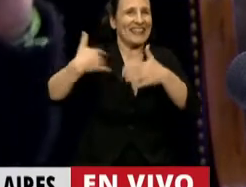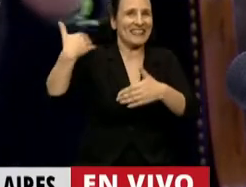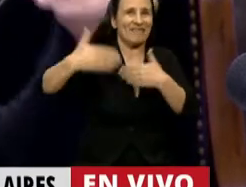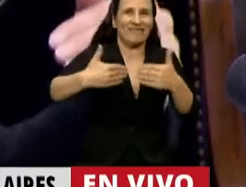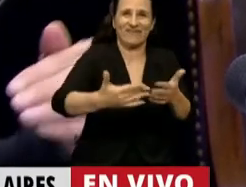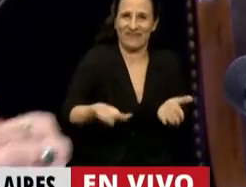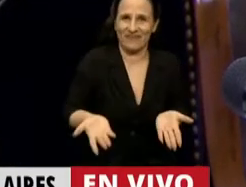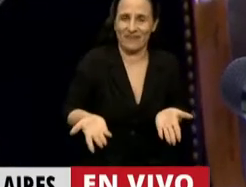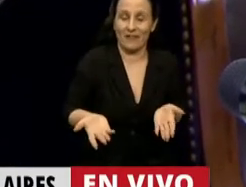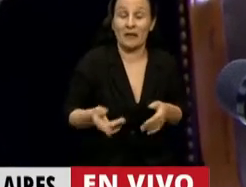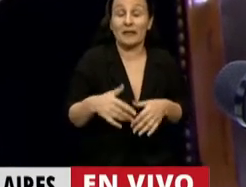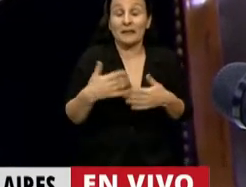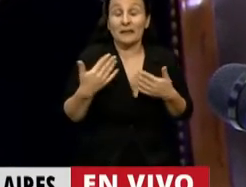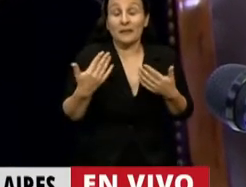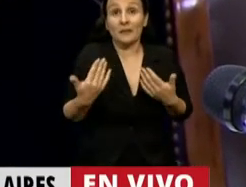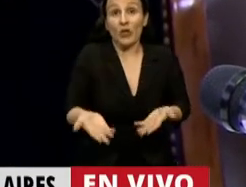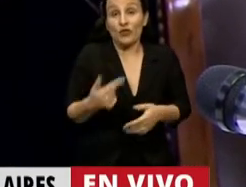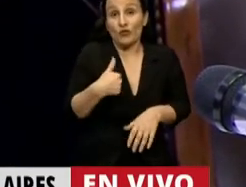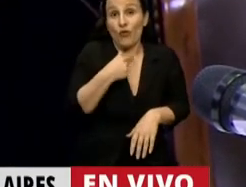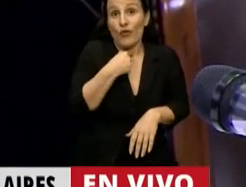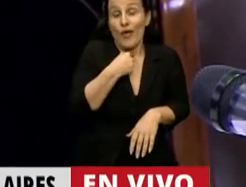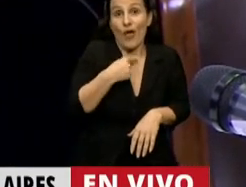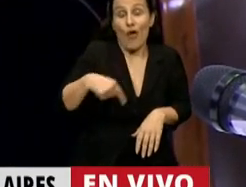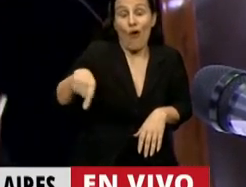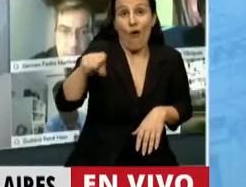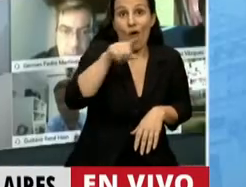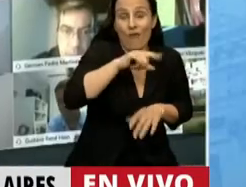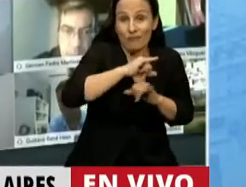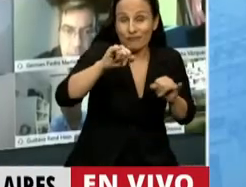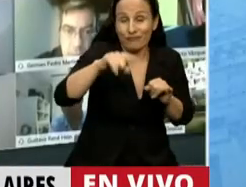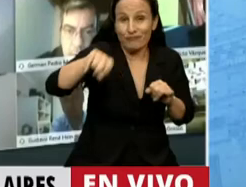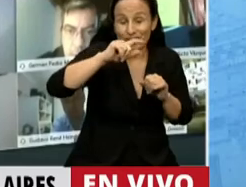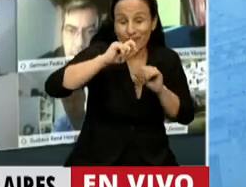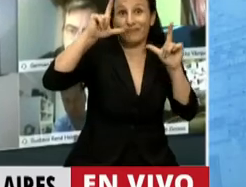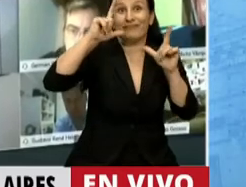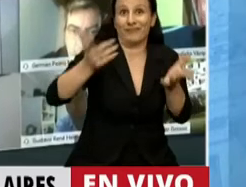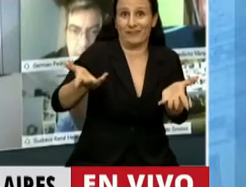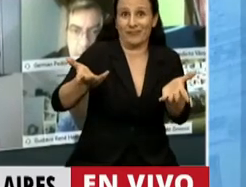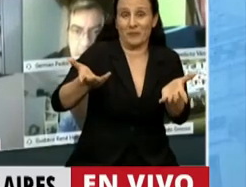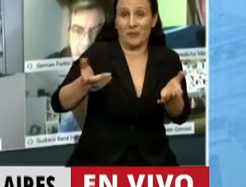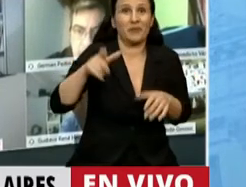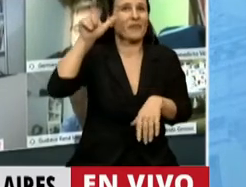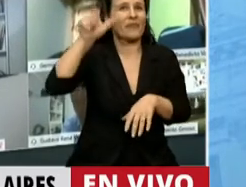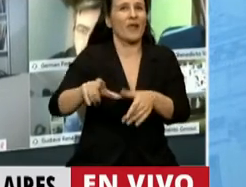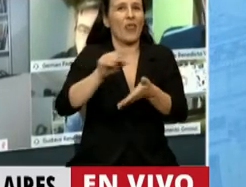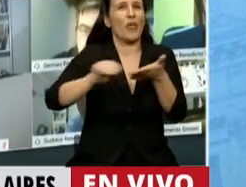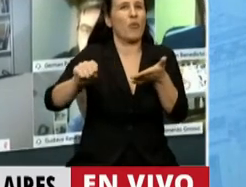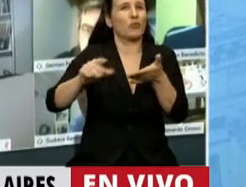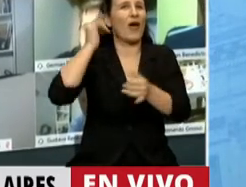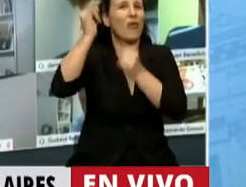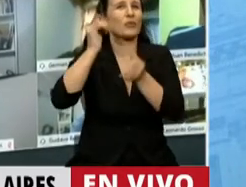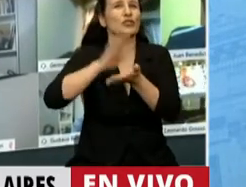Entonces, en este punto, yo quiero llamar la atención. Acá los diputados informantes de este